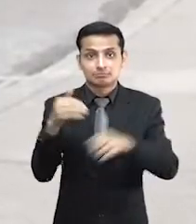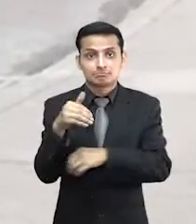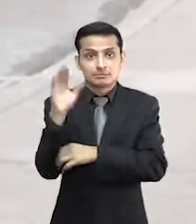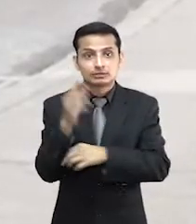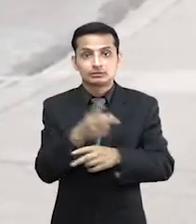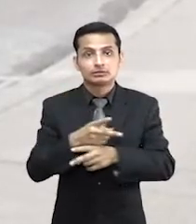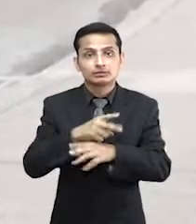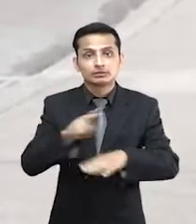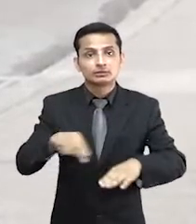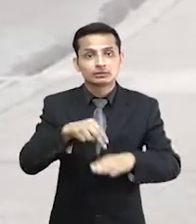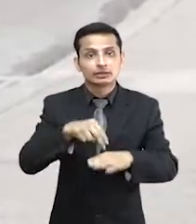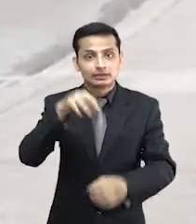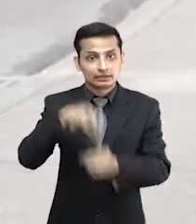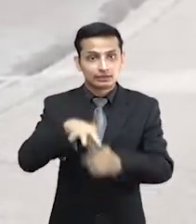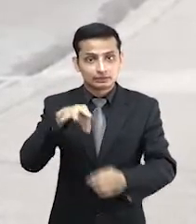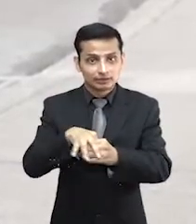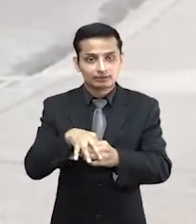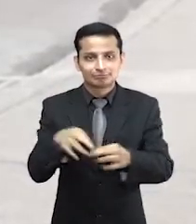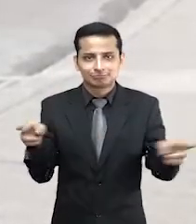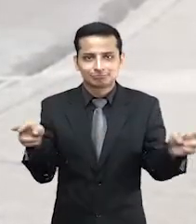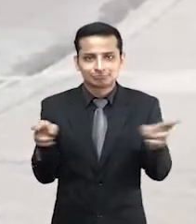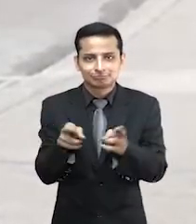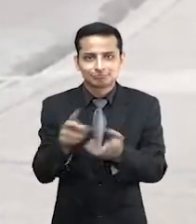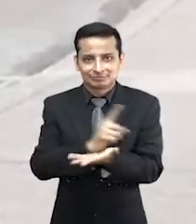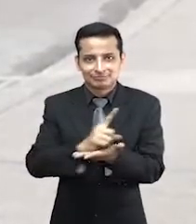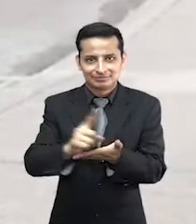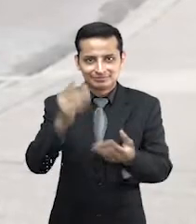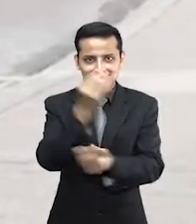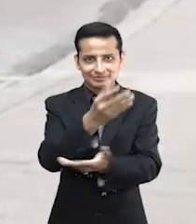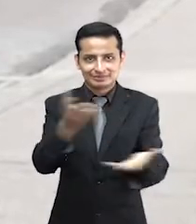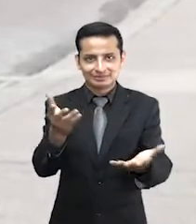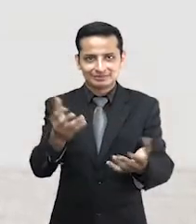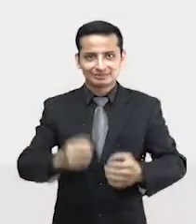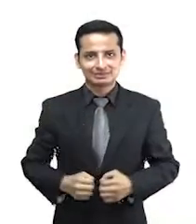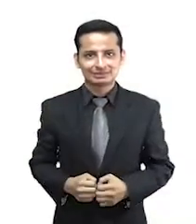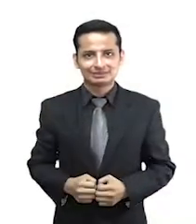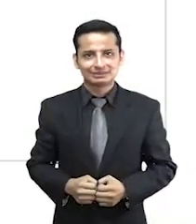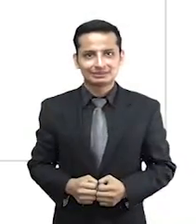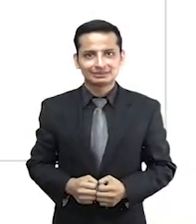importantes del organismo electoral a través de nuestro resumen semanal.